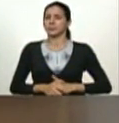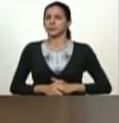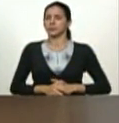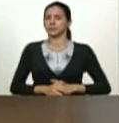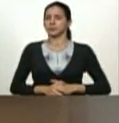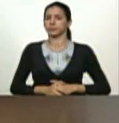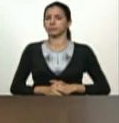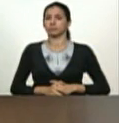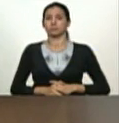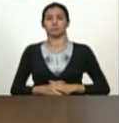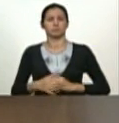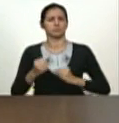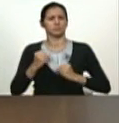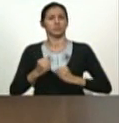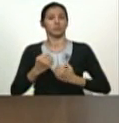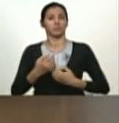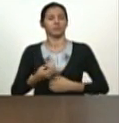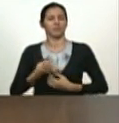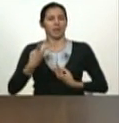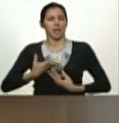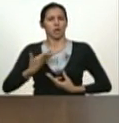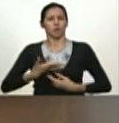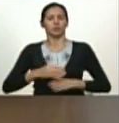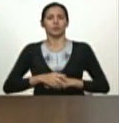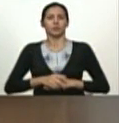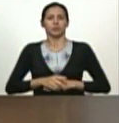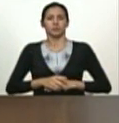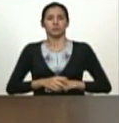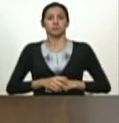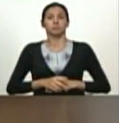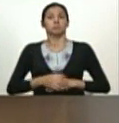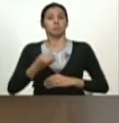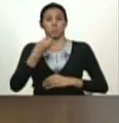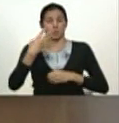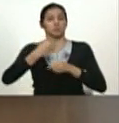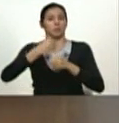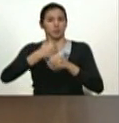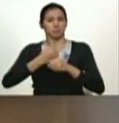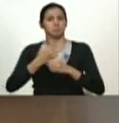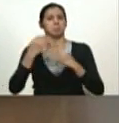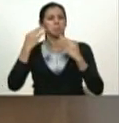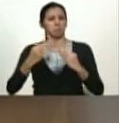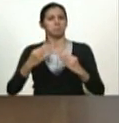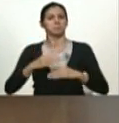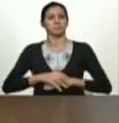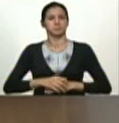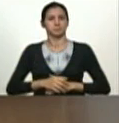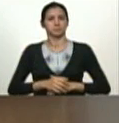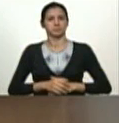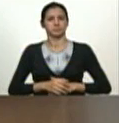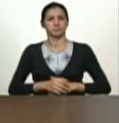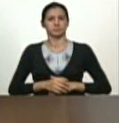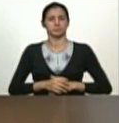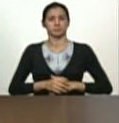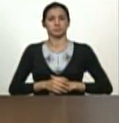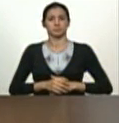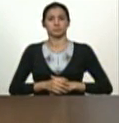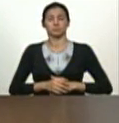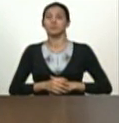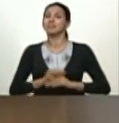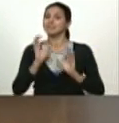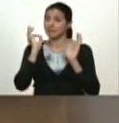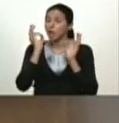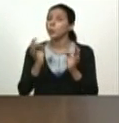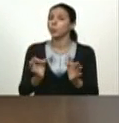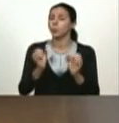con valentía ha cumplido su papel con honor con altura con valentía y sin lugar a duda